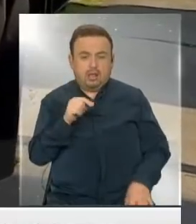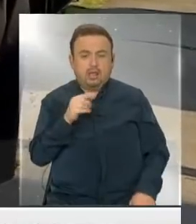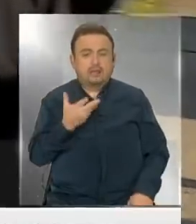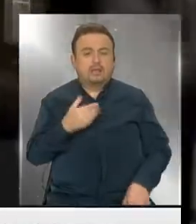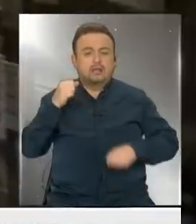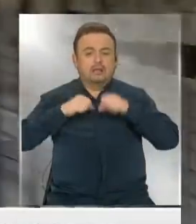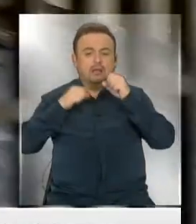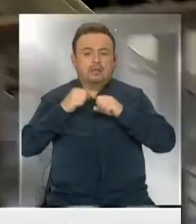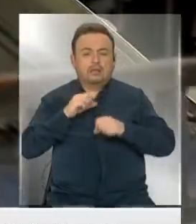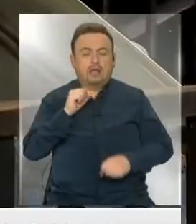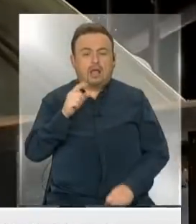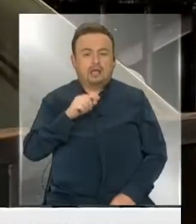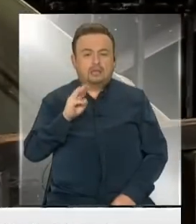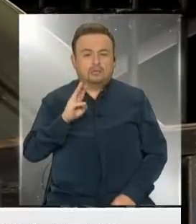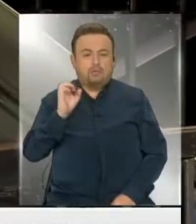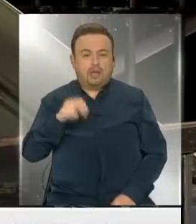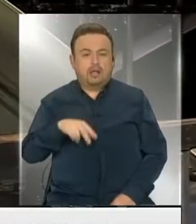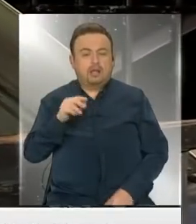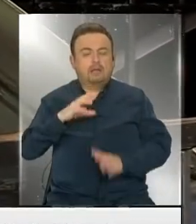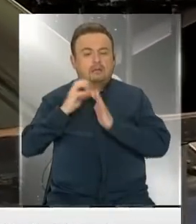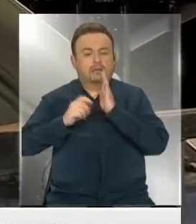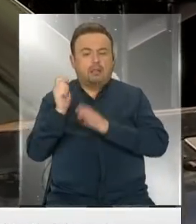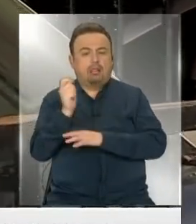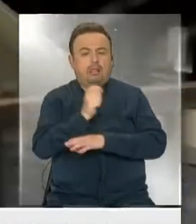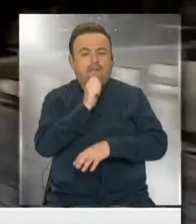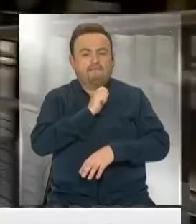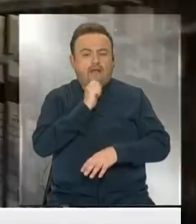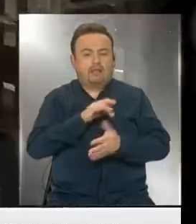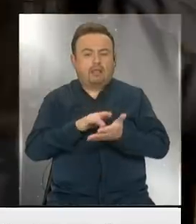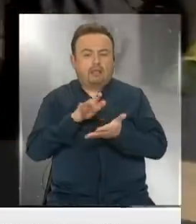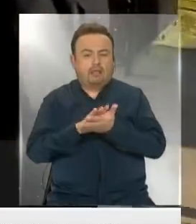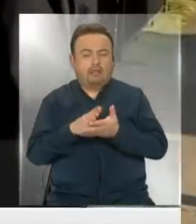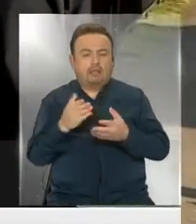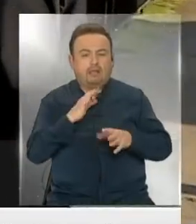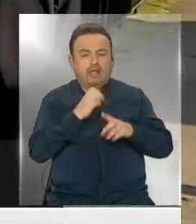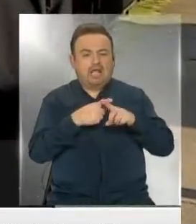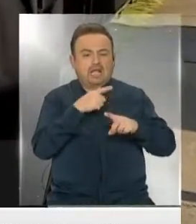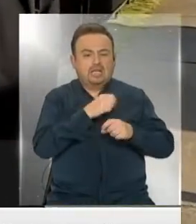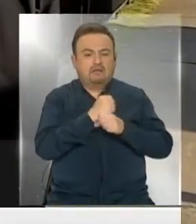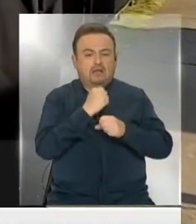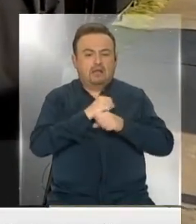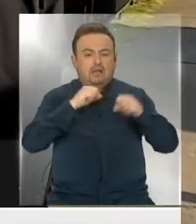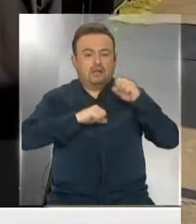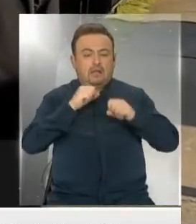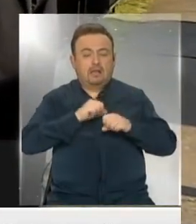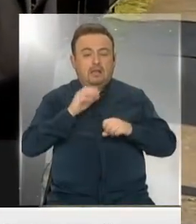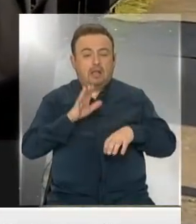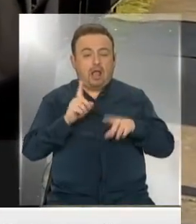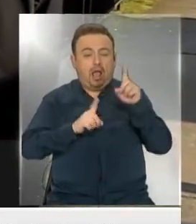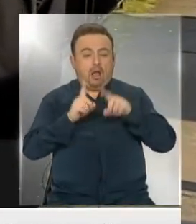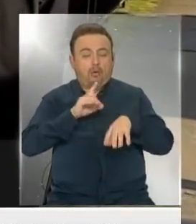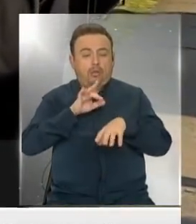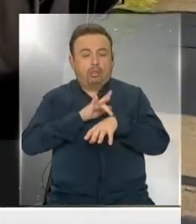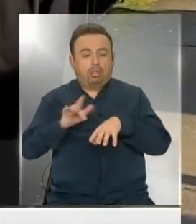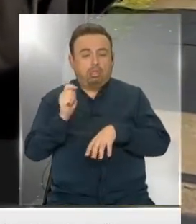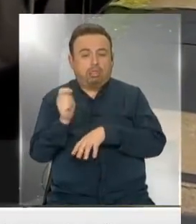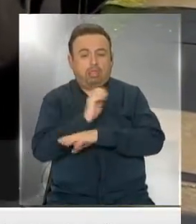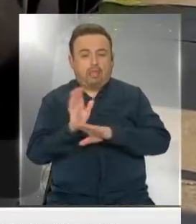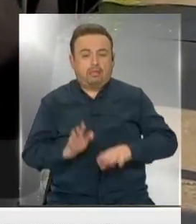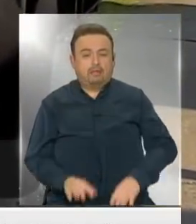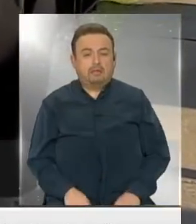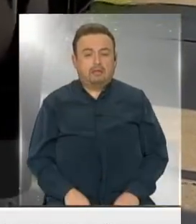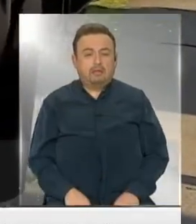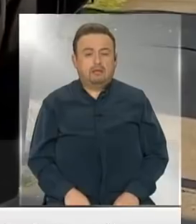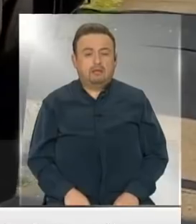la empresa Suárez, no pago cotizaciones a trabajadores, a trabajadores de la empresa. Algunas tradicionales. Escucha, ya no estaba acá.